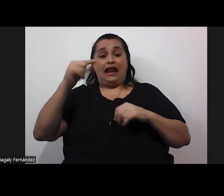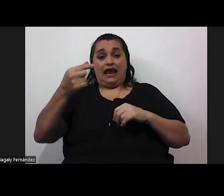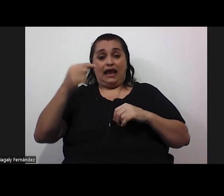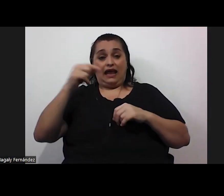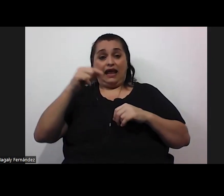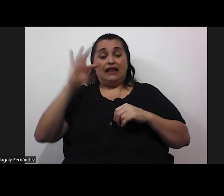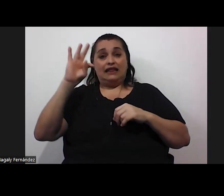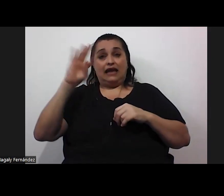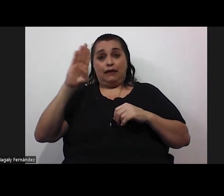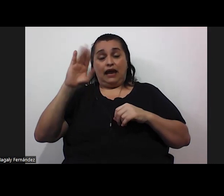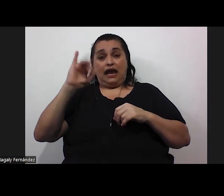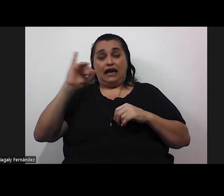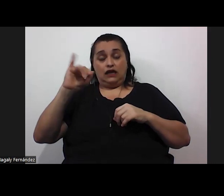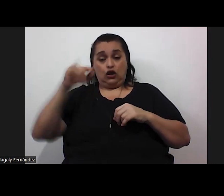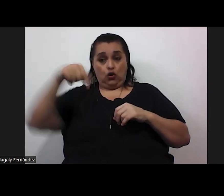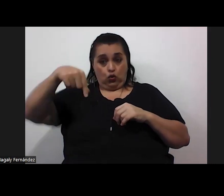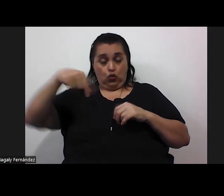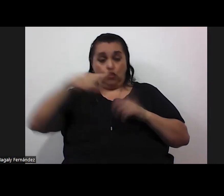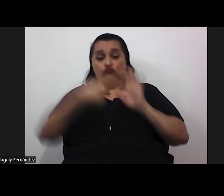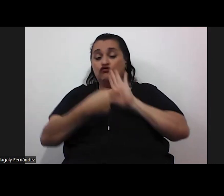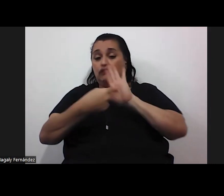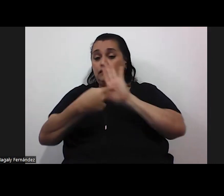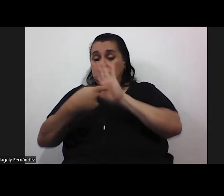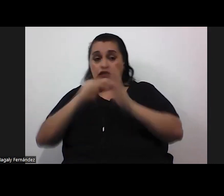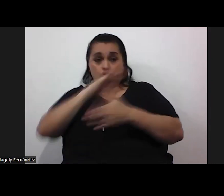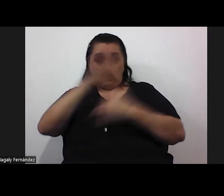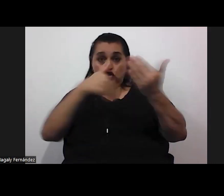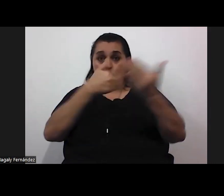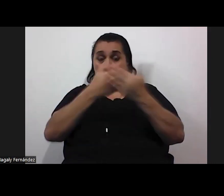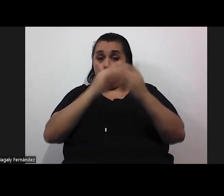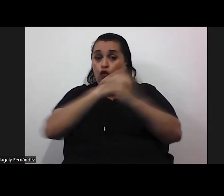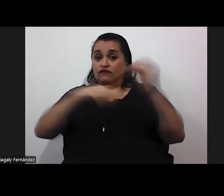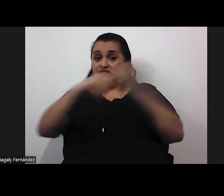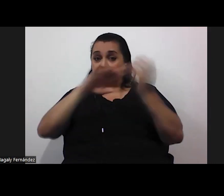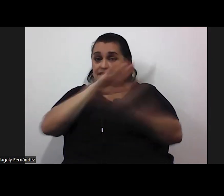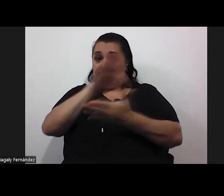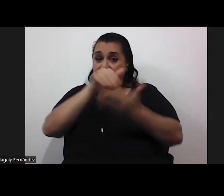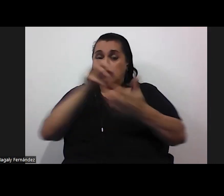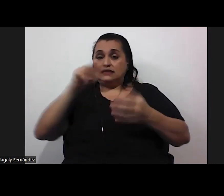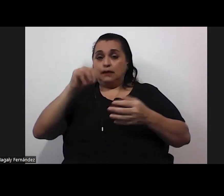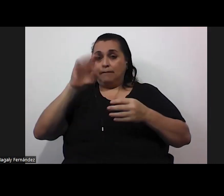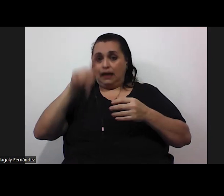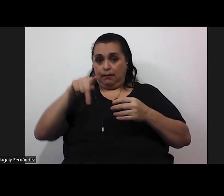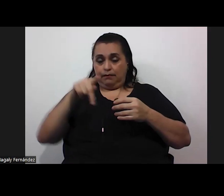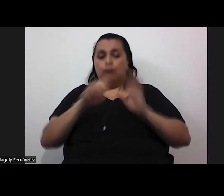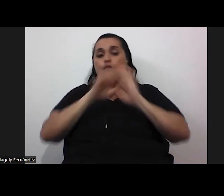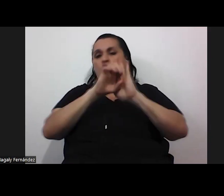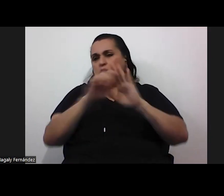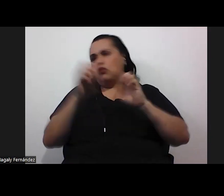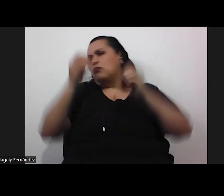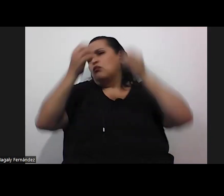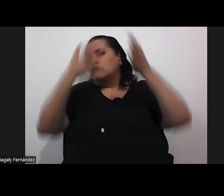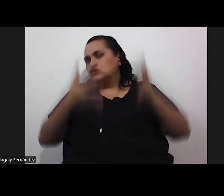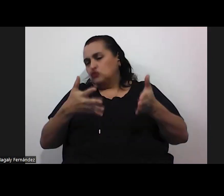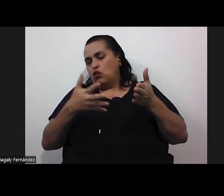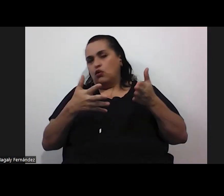titular de la contraloría existe en representación de todas las dependencias centrales del MEP donde se atienden estos casos verdad por ejemplo algún docente que